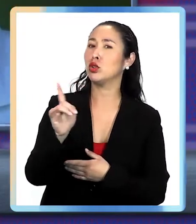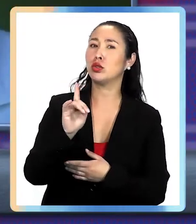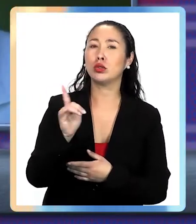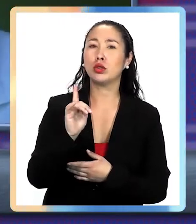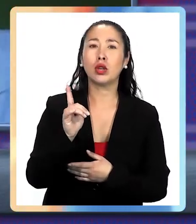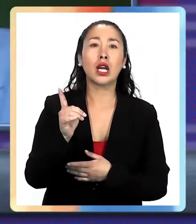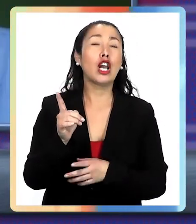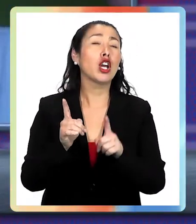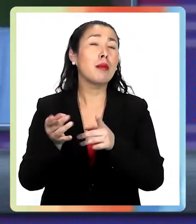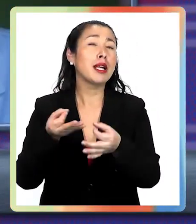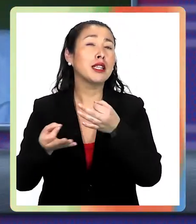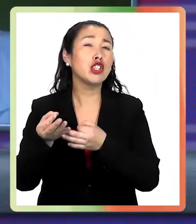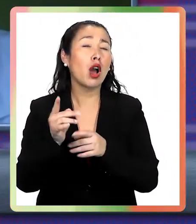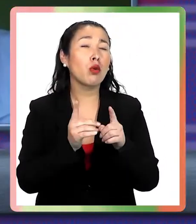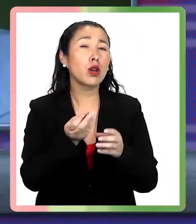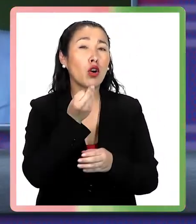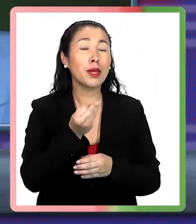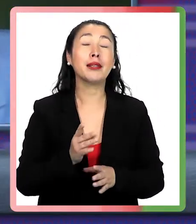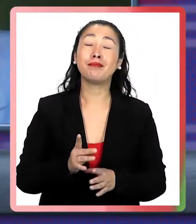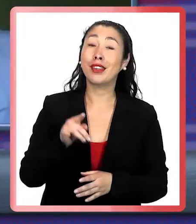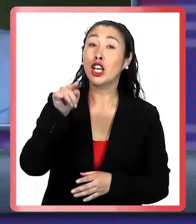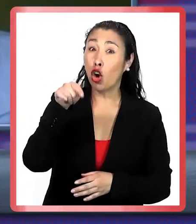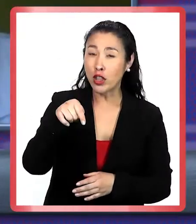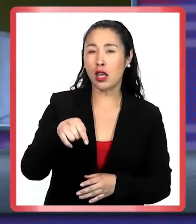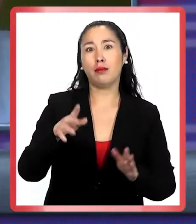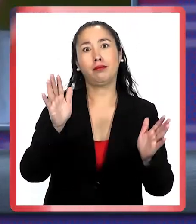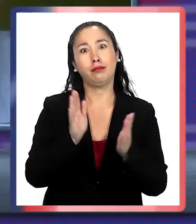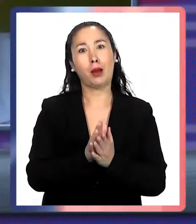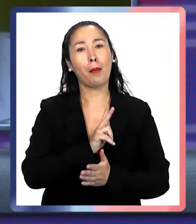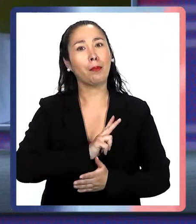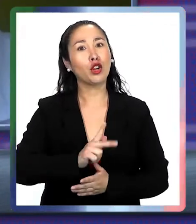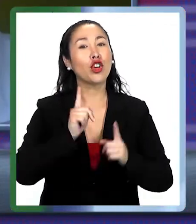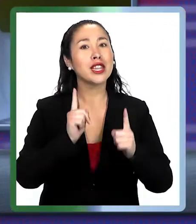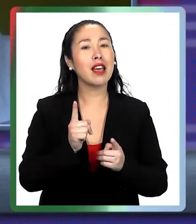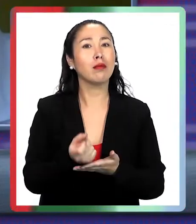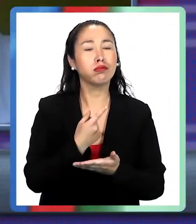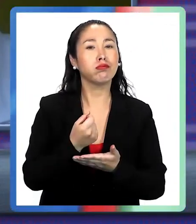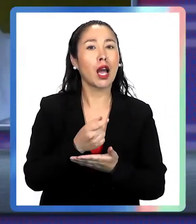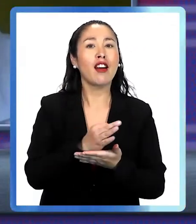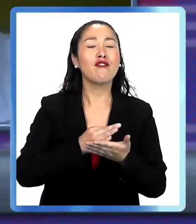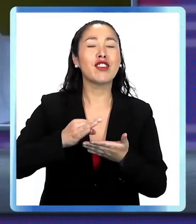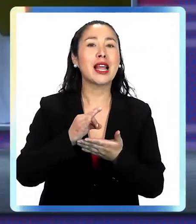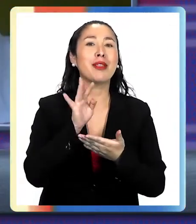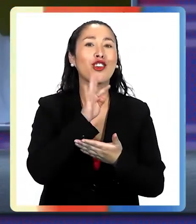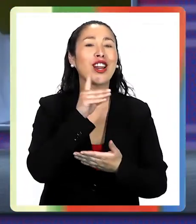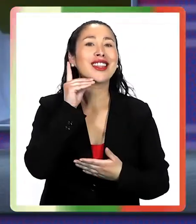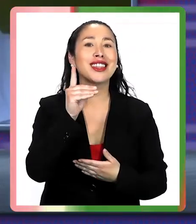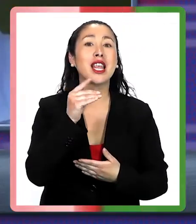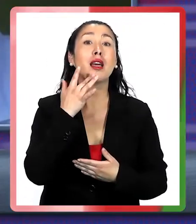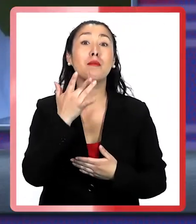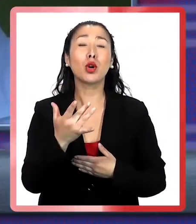los alimentos y la del sol. Raúl, por Dios, tienes que empezar a tomar vitamina D. Porque el sol de Chile